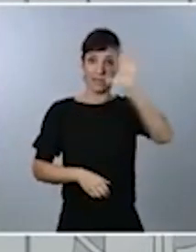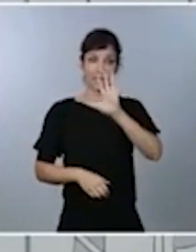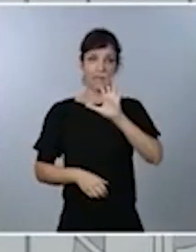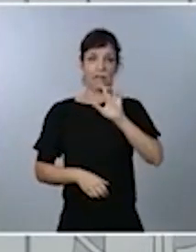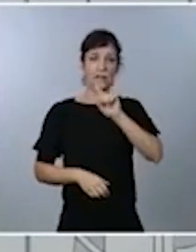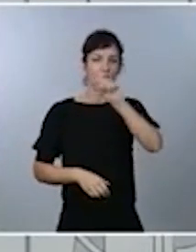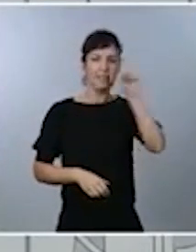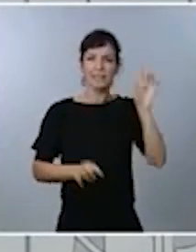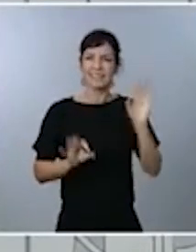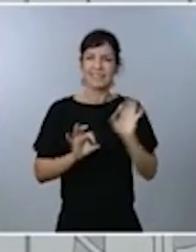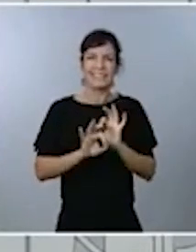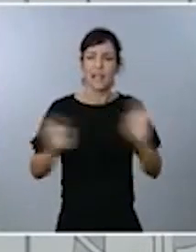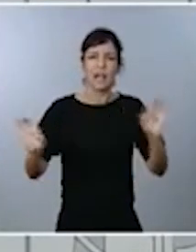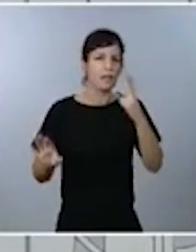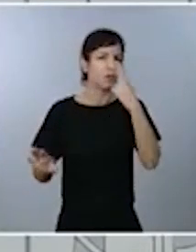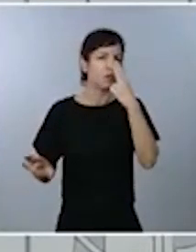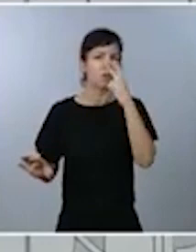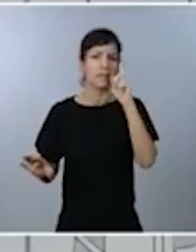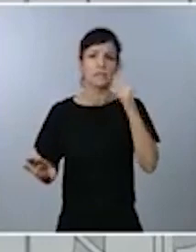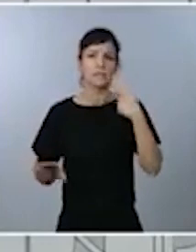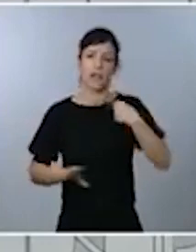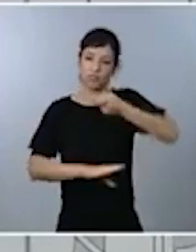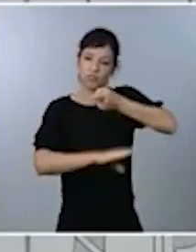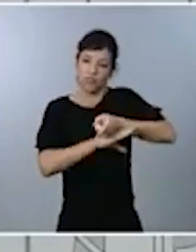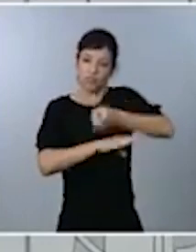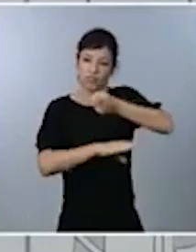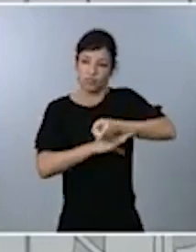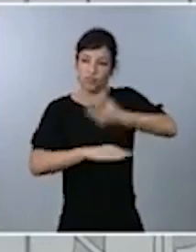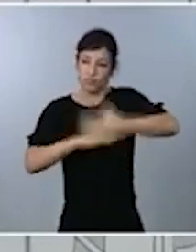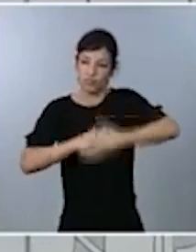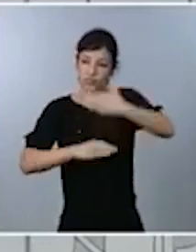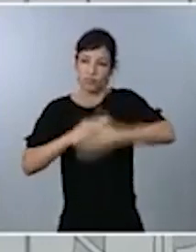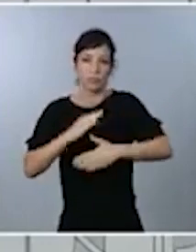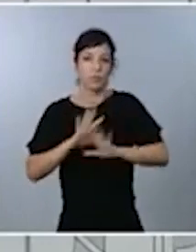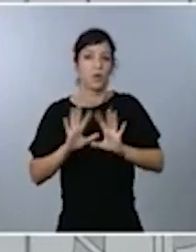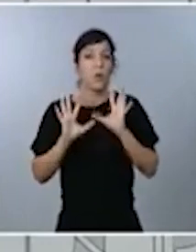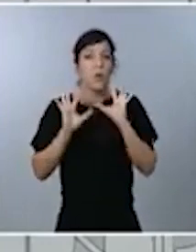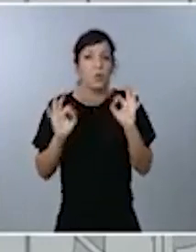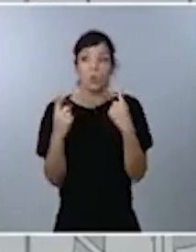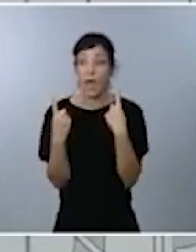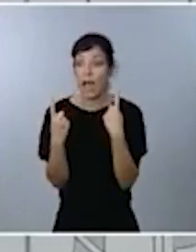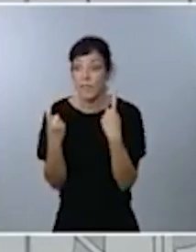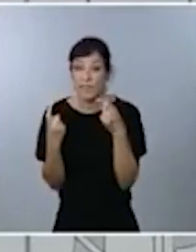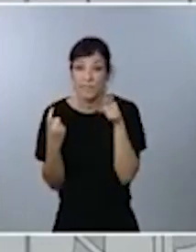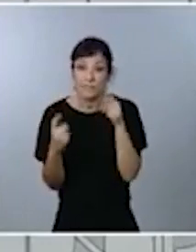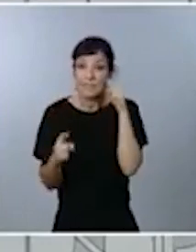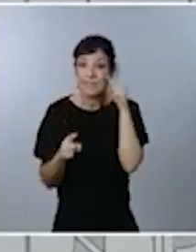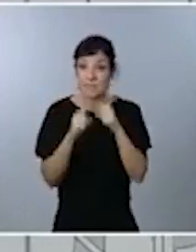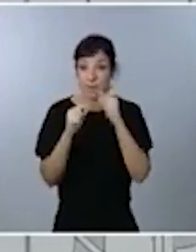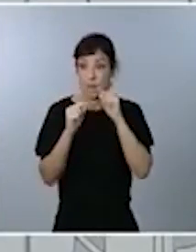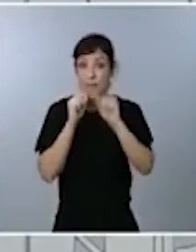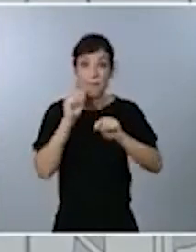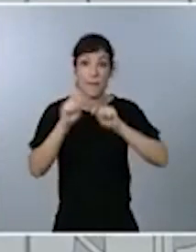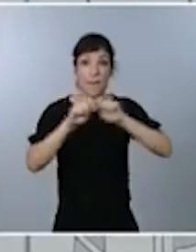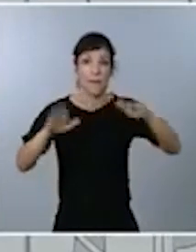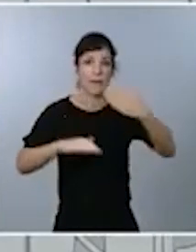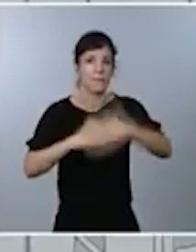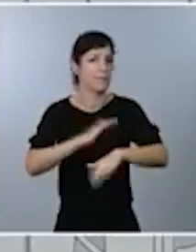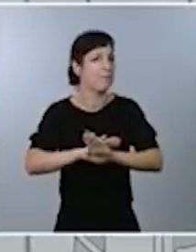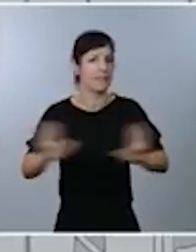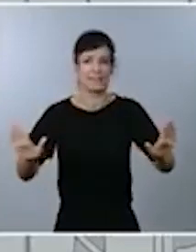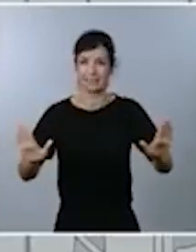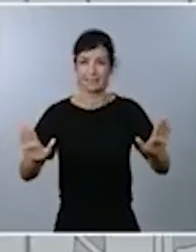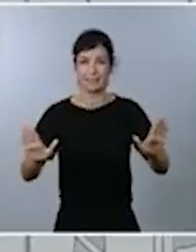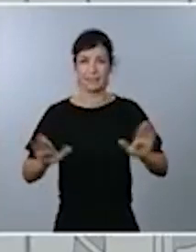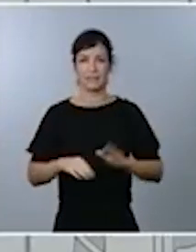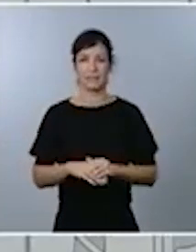interés en imponer más limitaciones que las que resulten imprescindibles para evitar la propagación de la pandemia. Pero